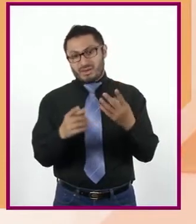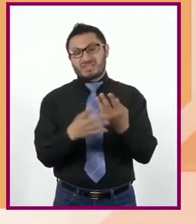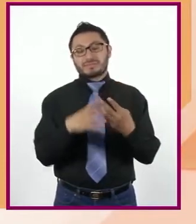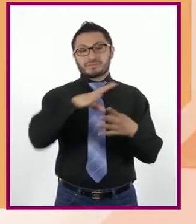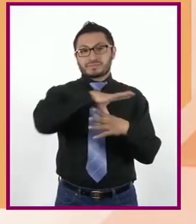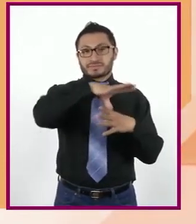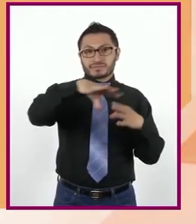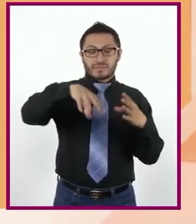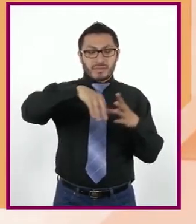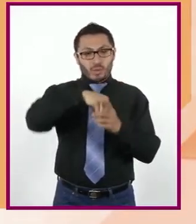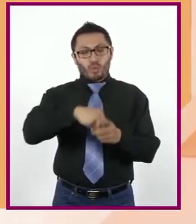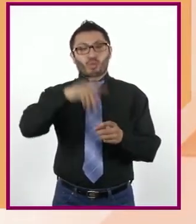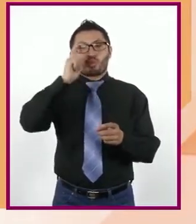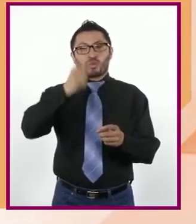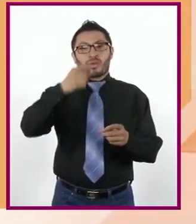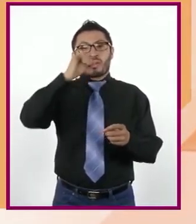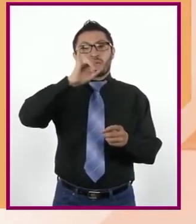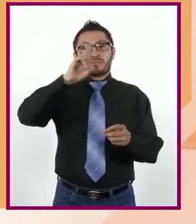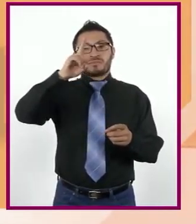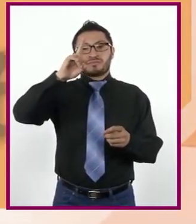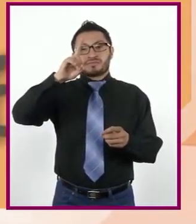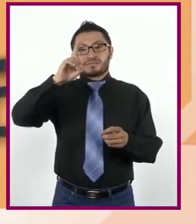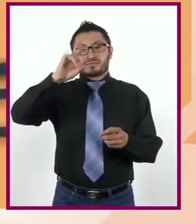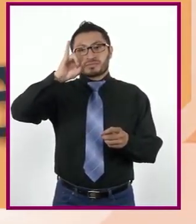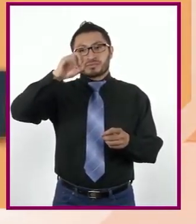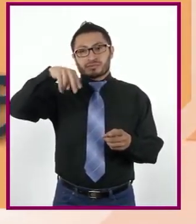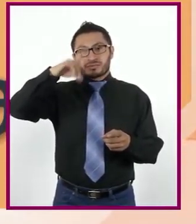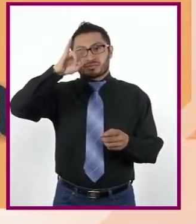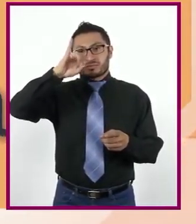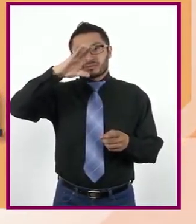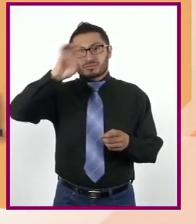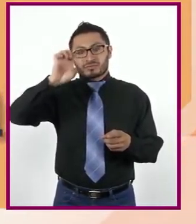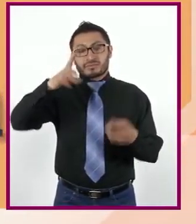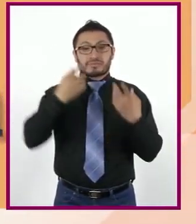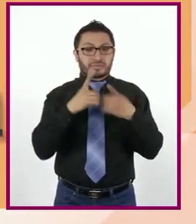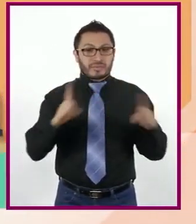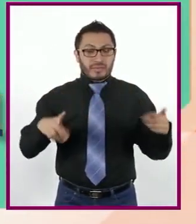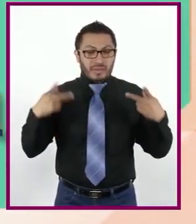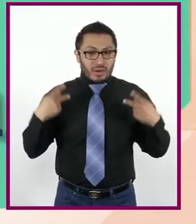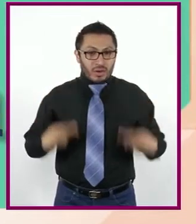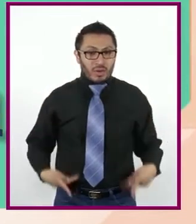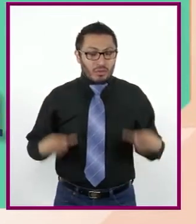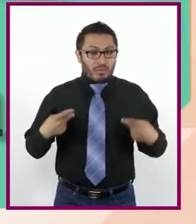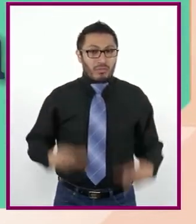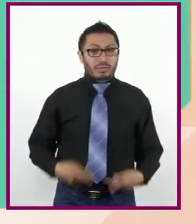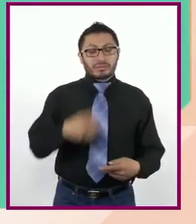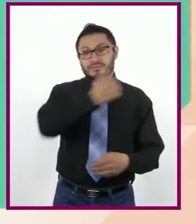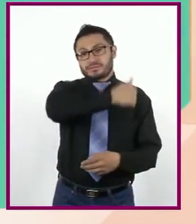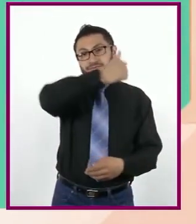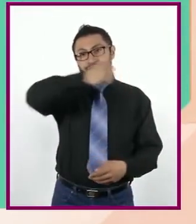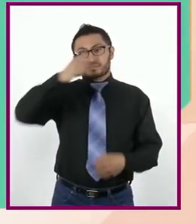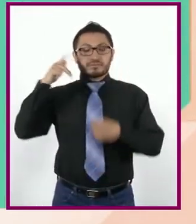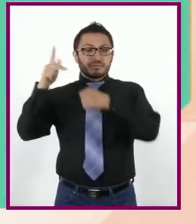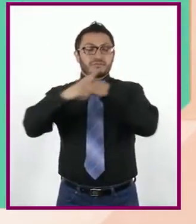representa el Índice de Desarrollo Humano de cada país. Este resultado arroja valores que van de